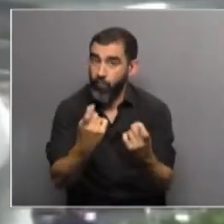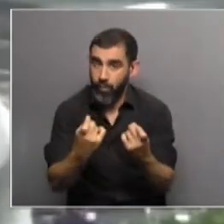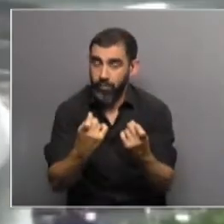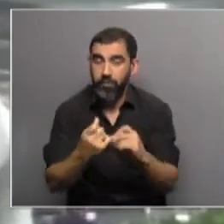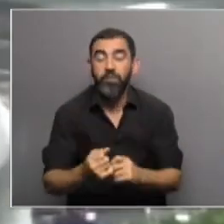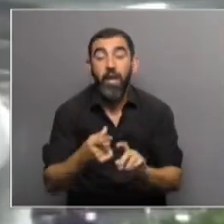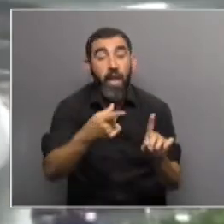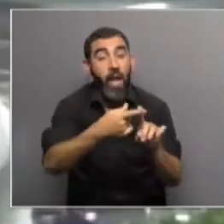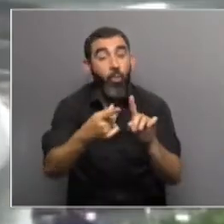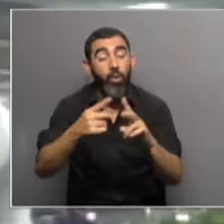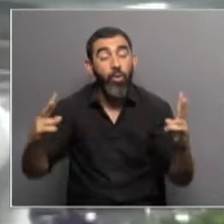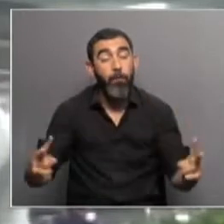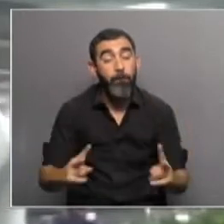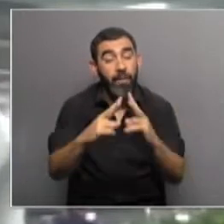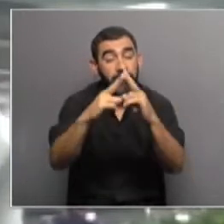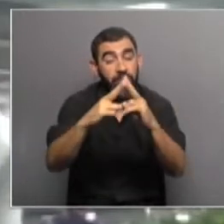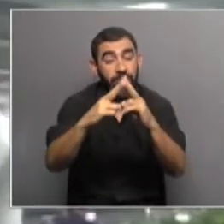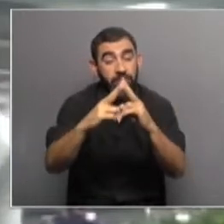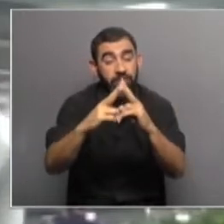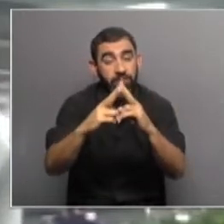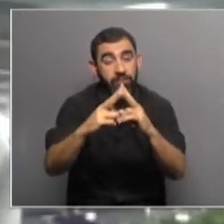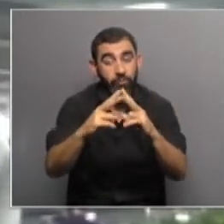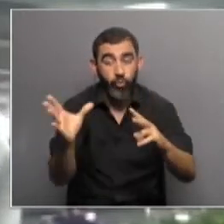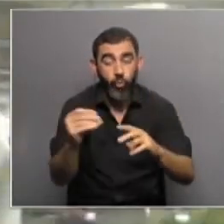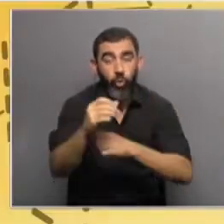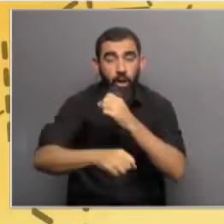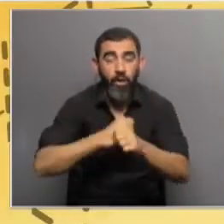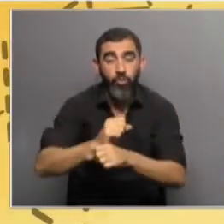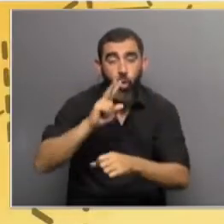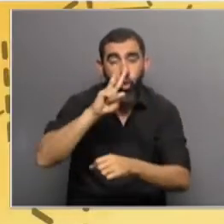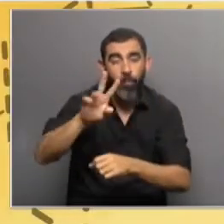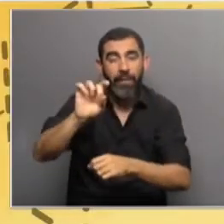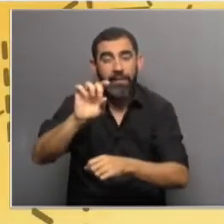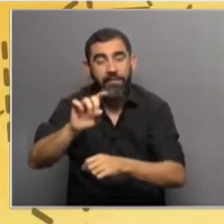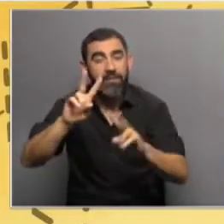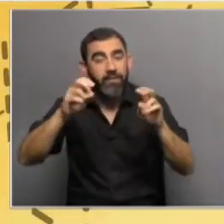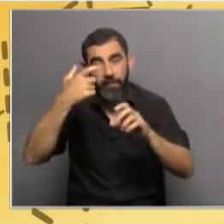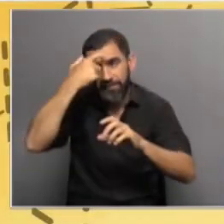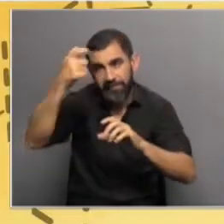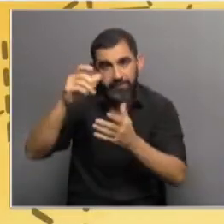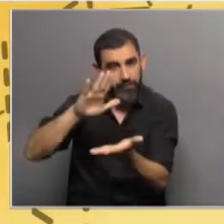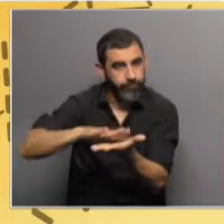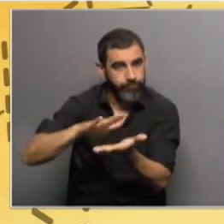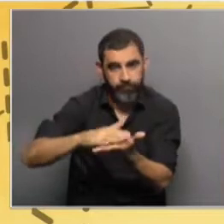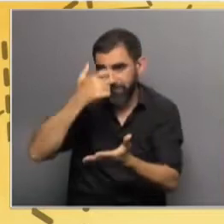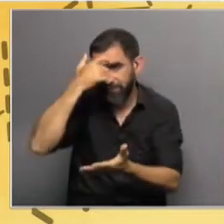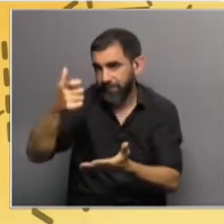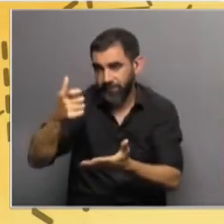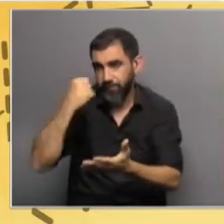El acuerdo de París, al que alcanzamos las partes en el año 2015, se basa en la ciencia. Entonces,